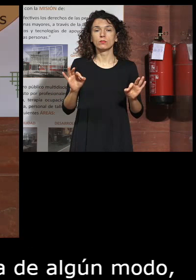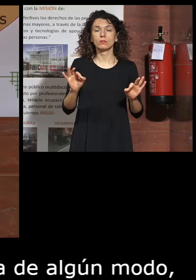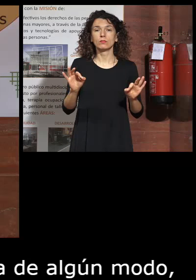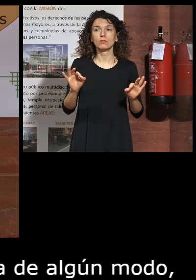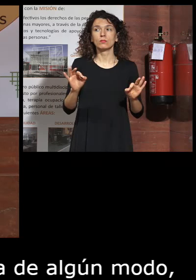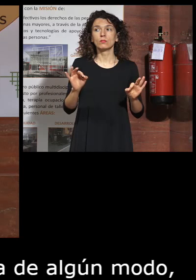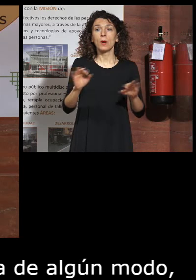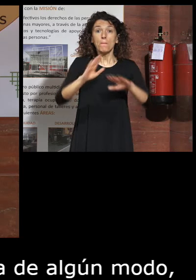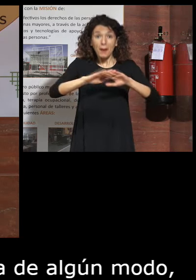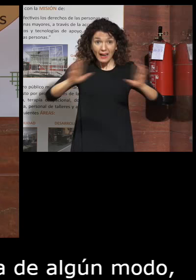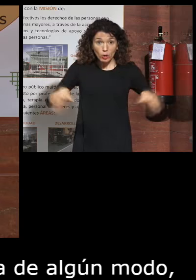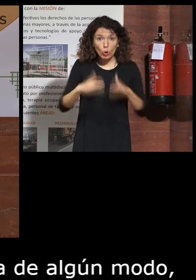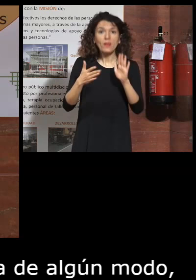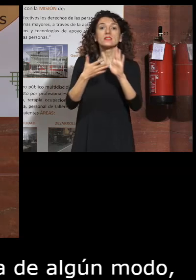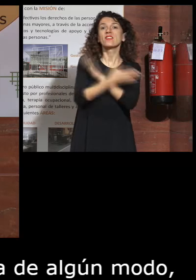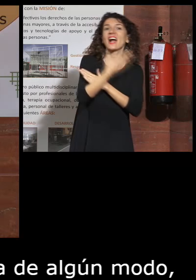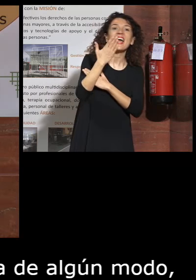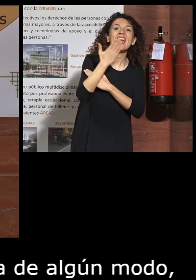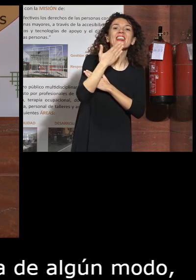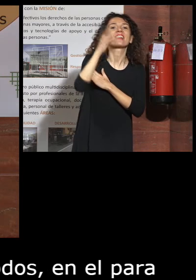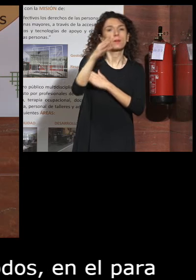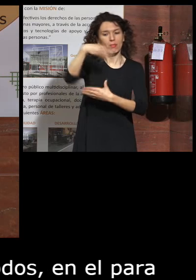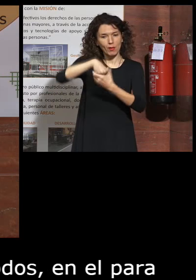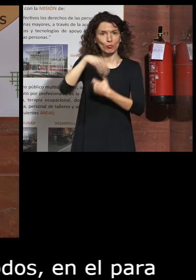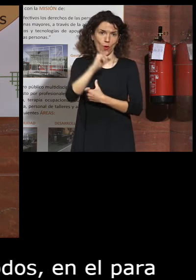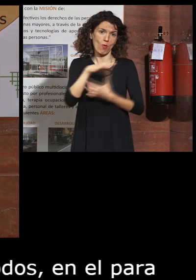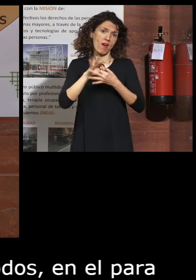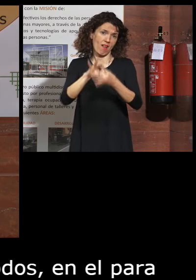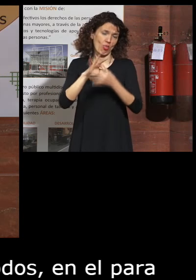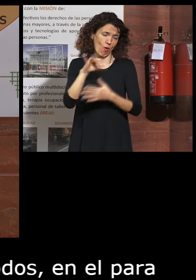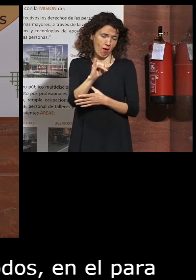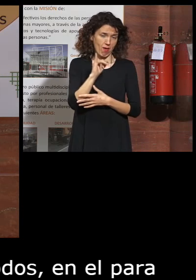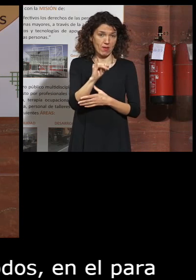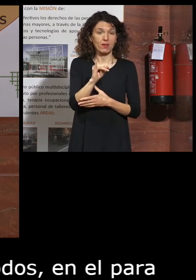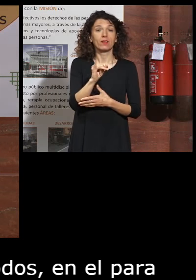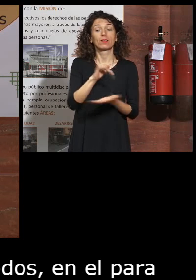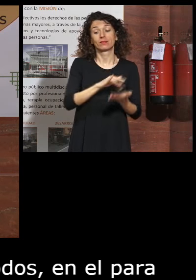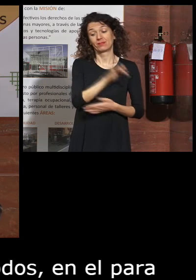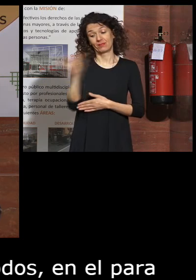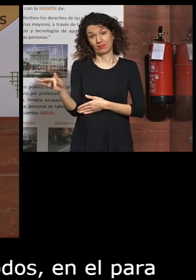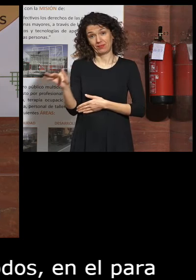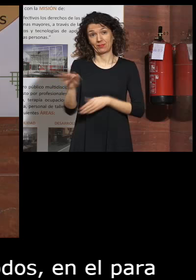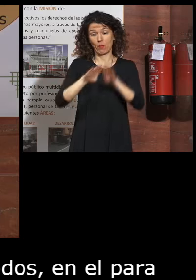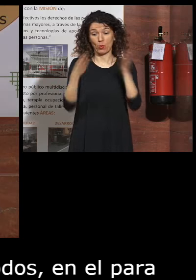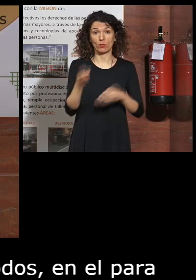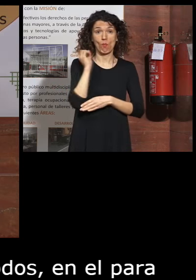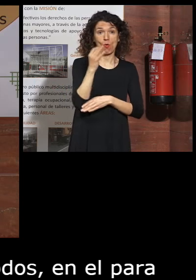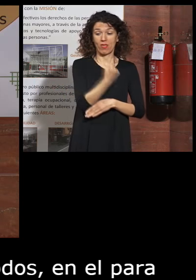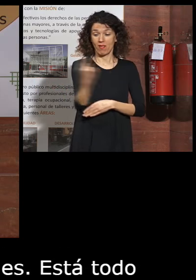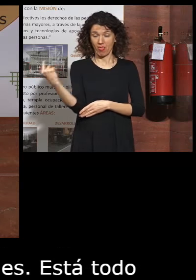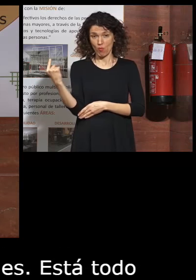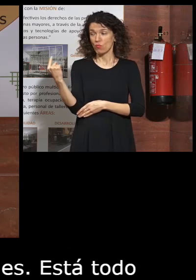en el para todos también está para todas las edades que está todo relacionado así que vamos a dar paso ya a los próximos ponentes y